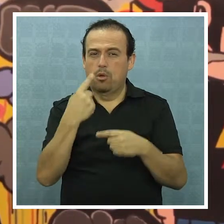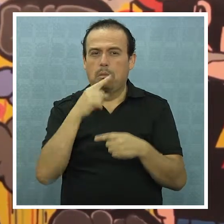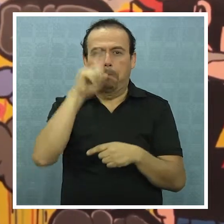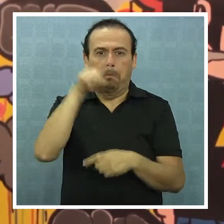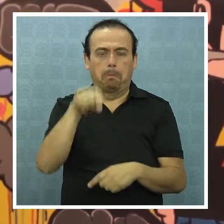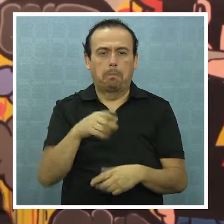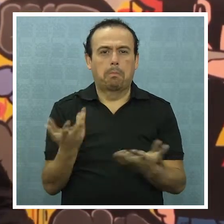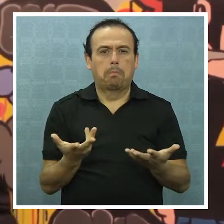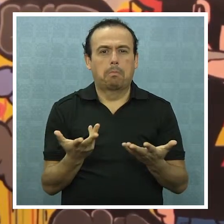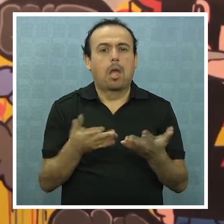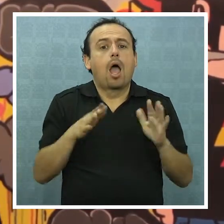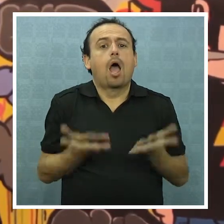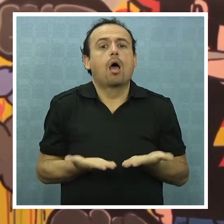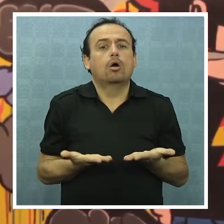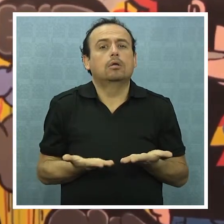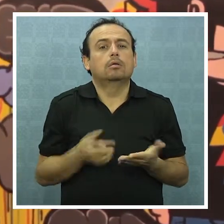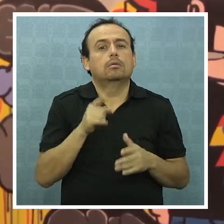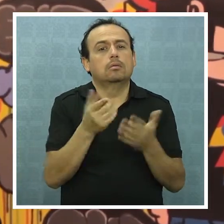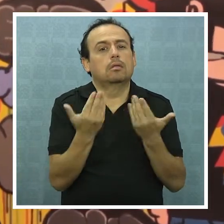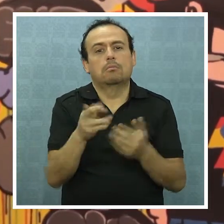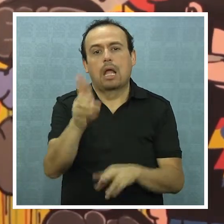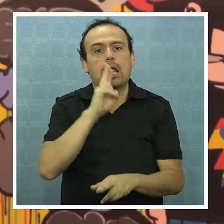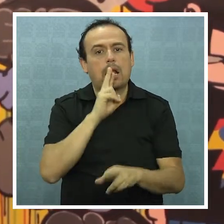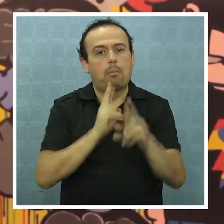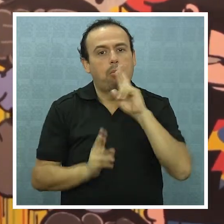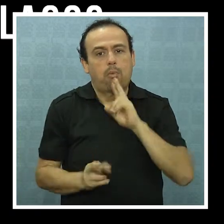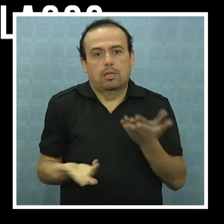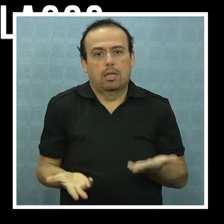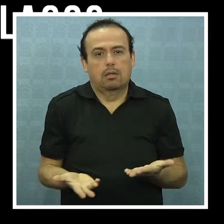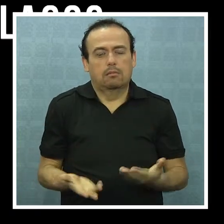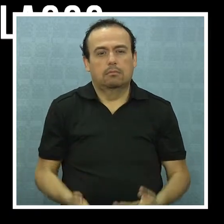interrogantes. Ahora, esperamos las respuestas.